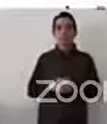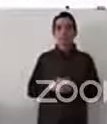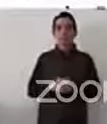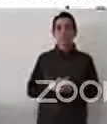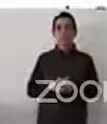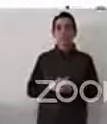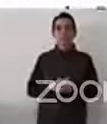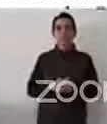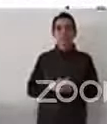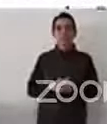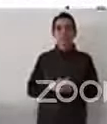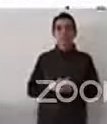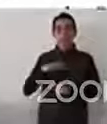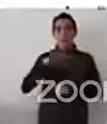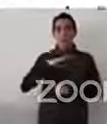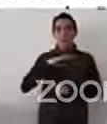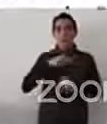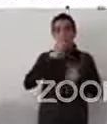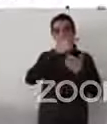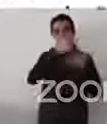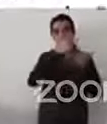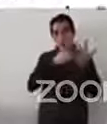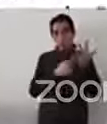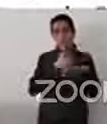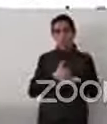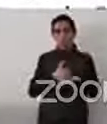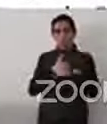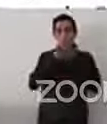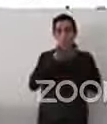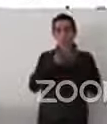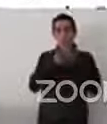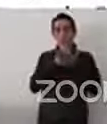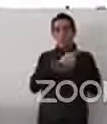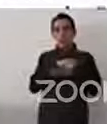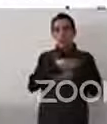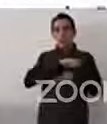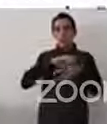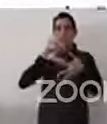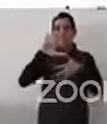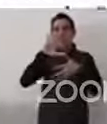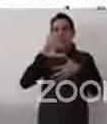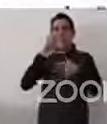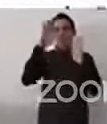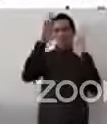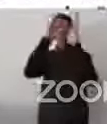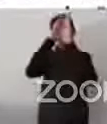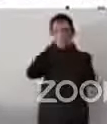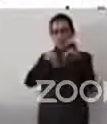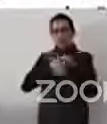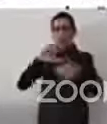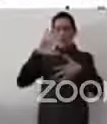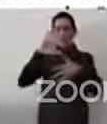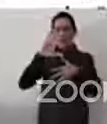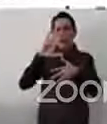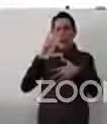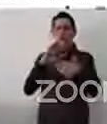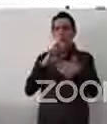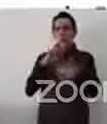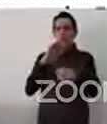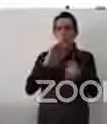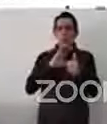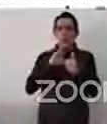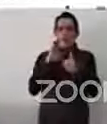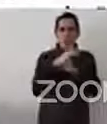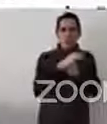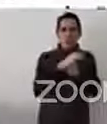interamericanos, la convención americana, la convención interamericana para la eliminación de toda la forma de